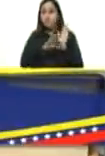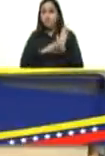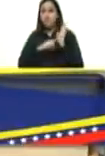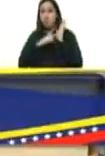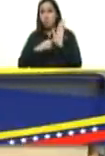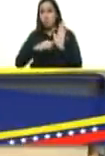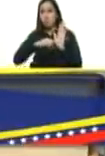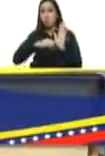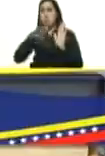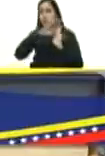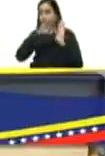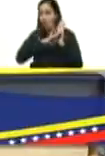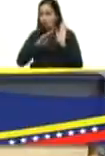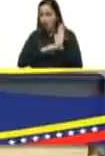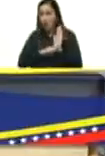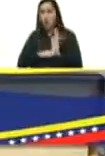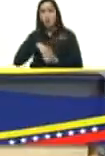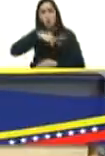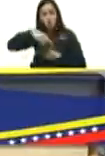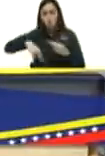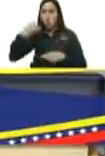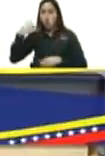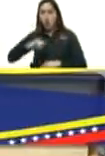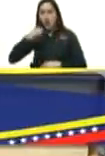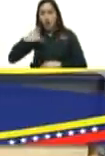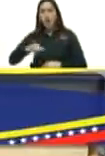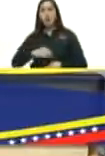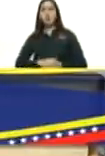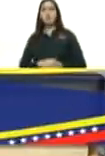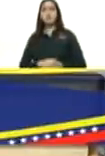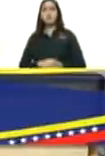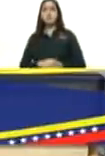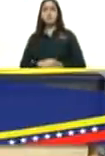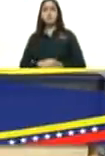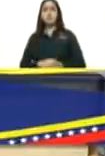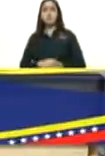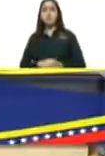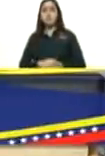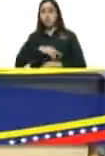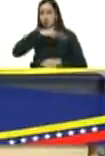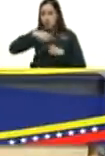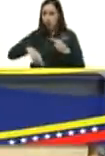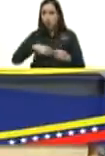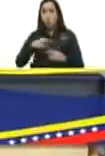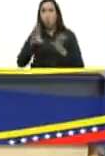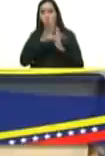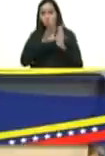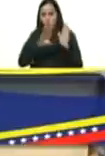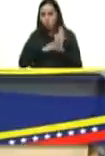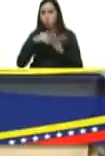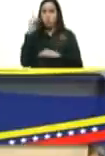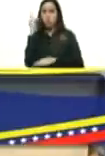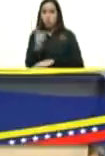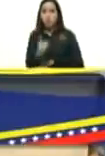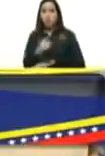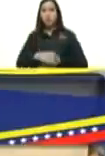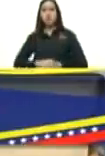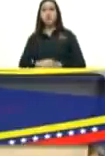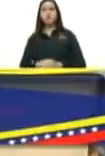nuestra revolución si tiene una marca es que es una revolución constitucionalista